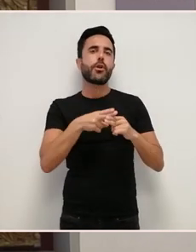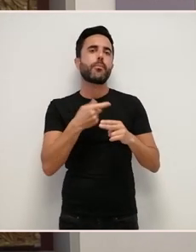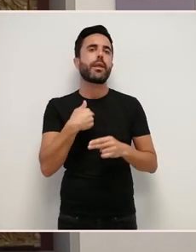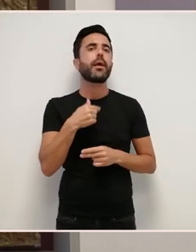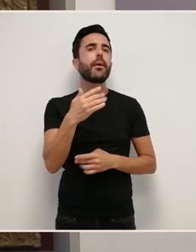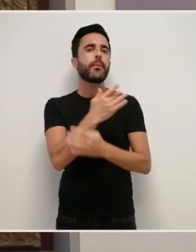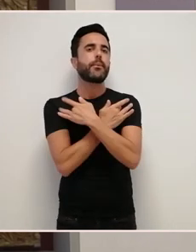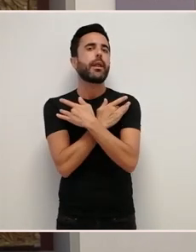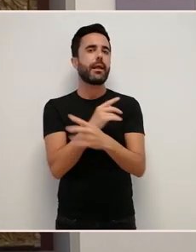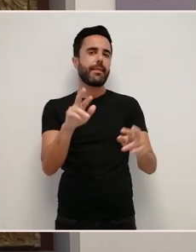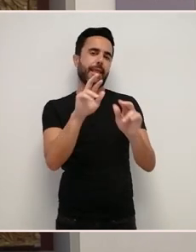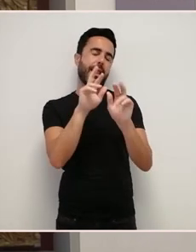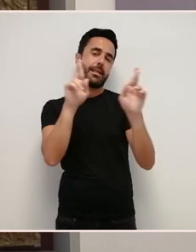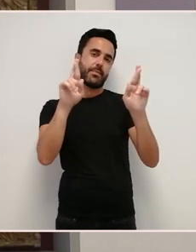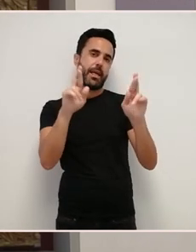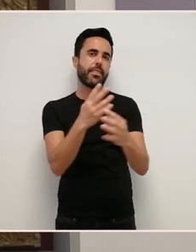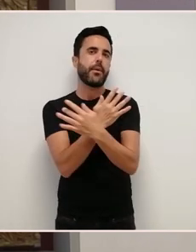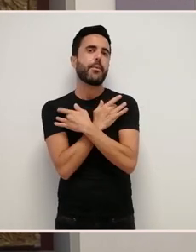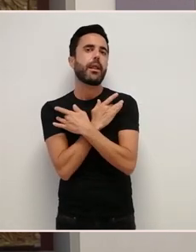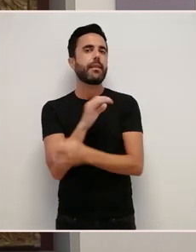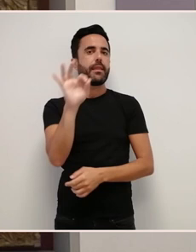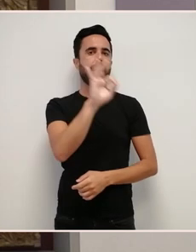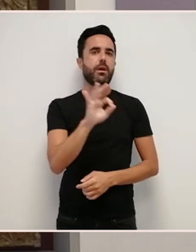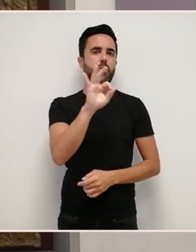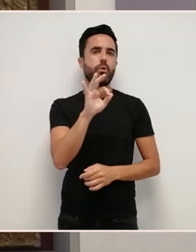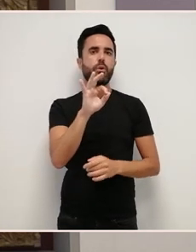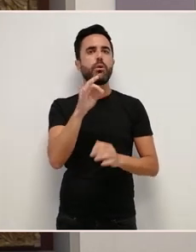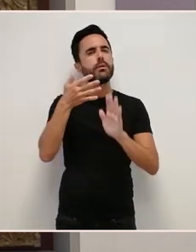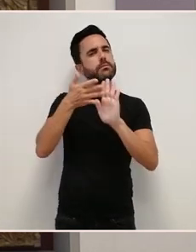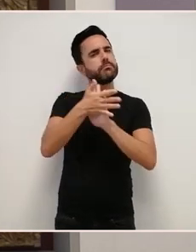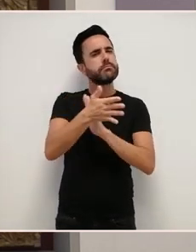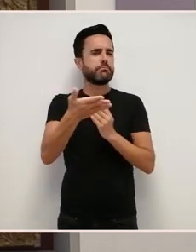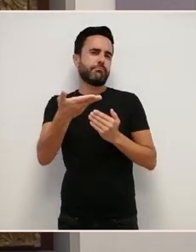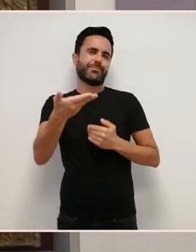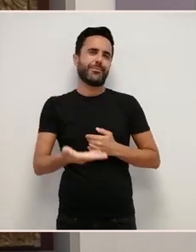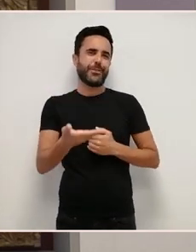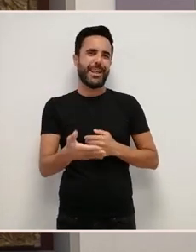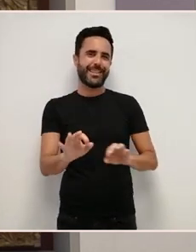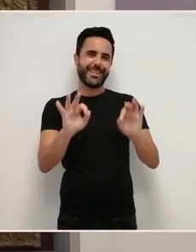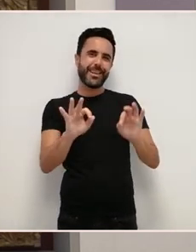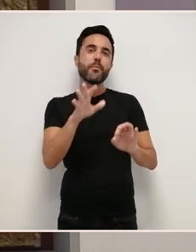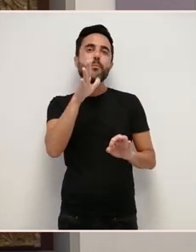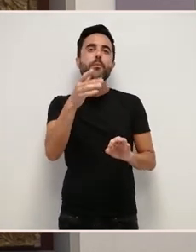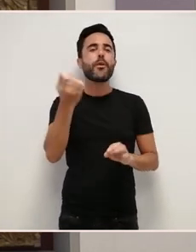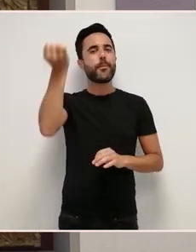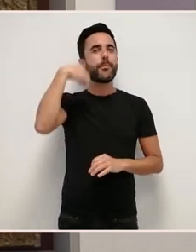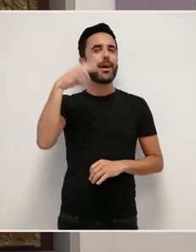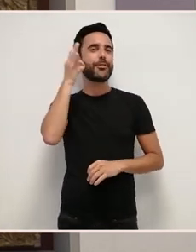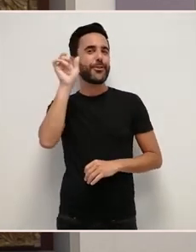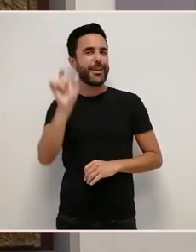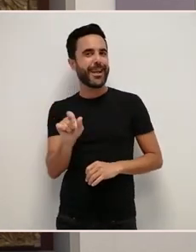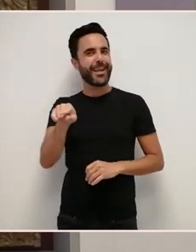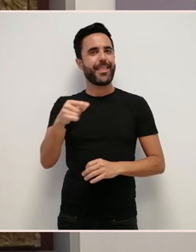Esperanza ou Virxe da O É significativo, en primeiro lugar, porque estamos ante a patroa da cidade de Pontevedra Cuxa